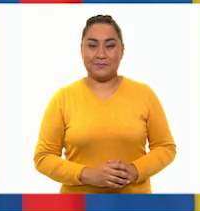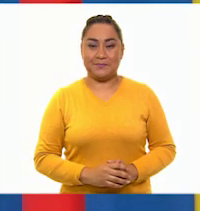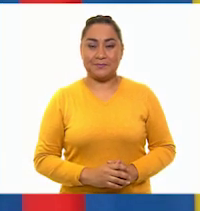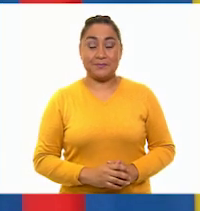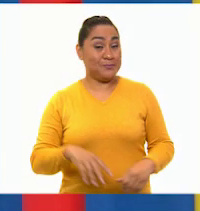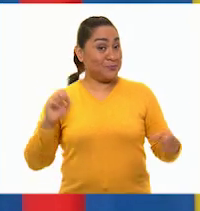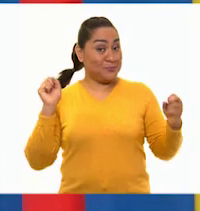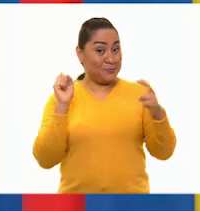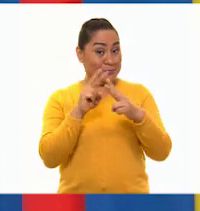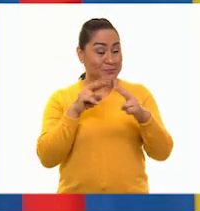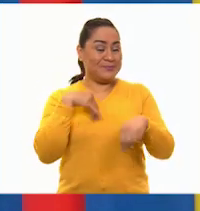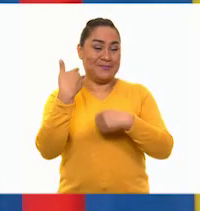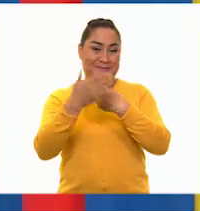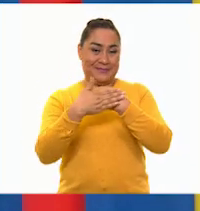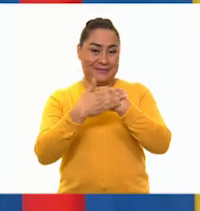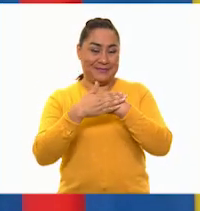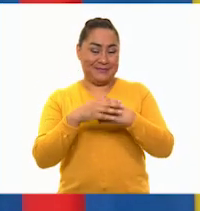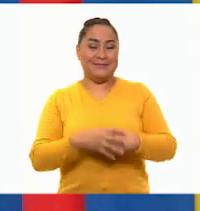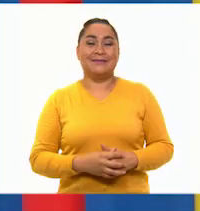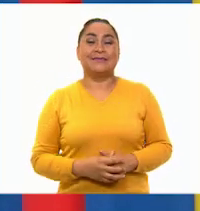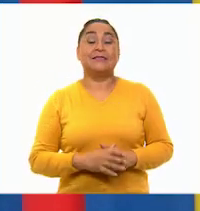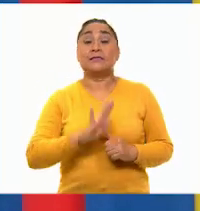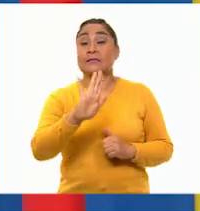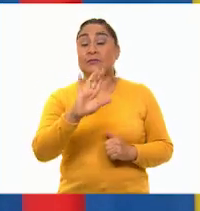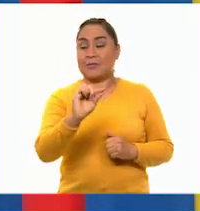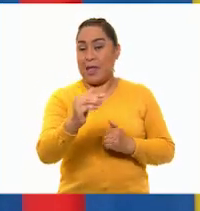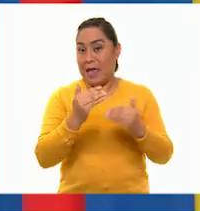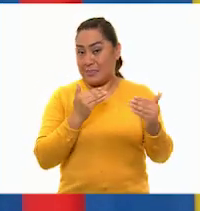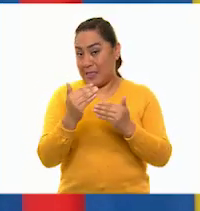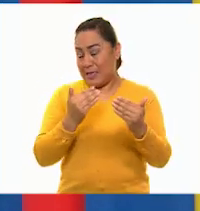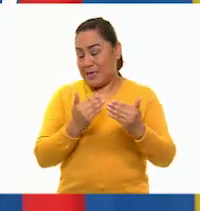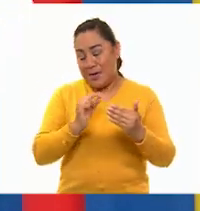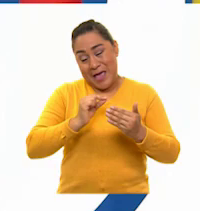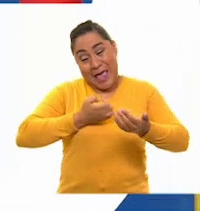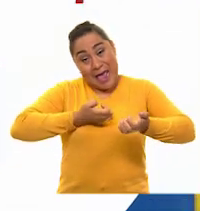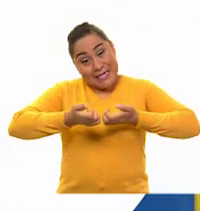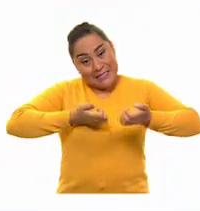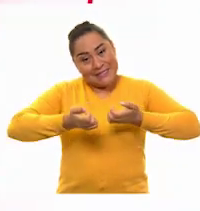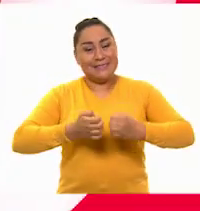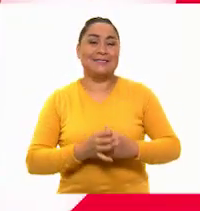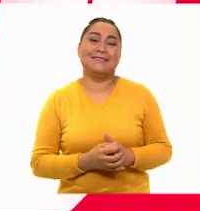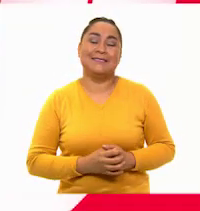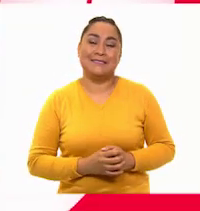Nos vemos hasta la próxima. Pero antes, a movernos un poco.